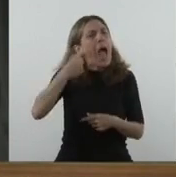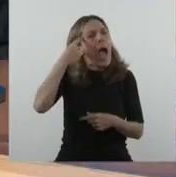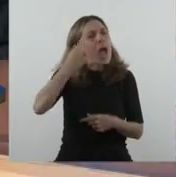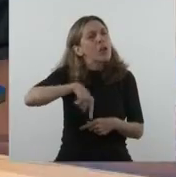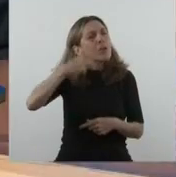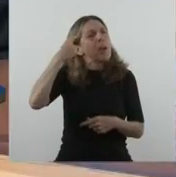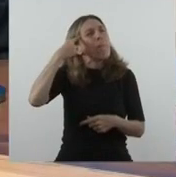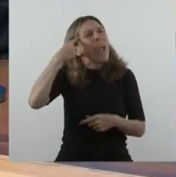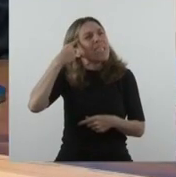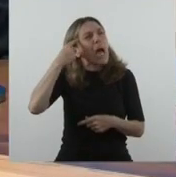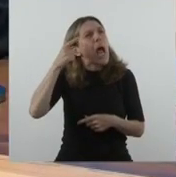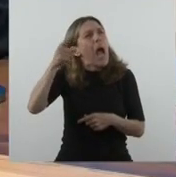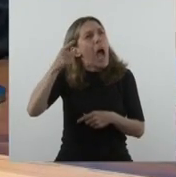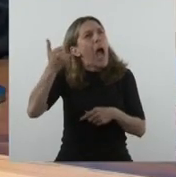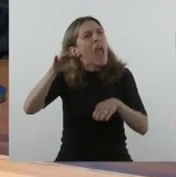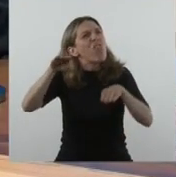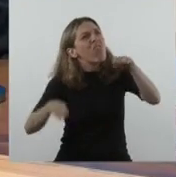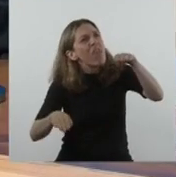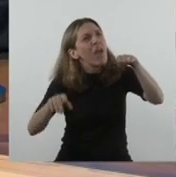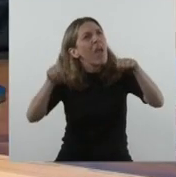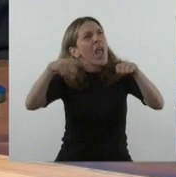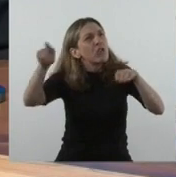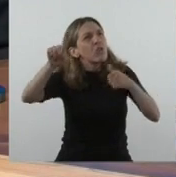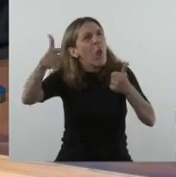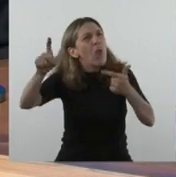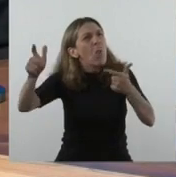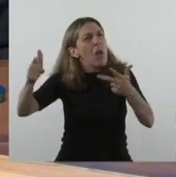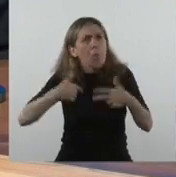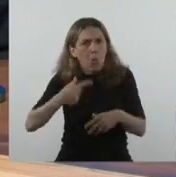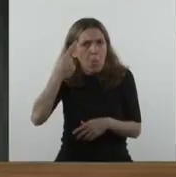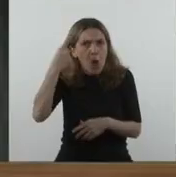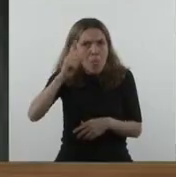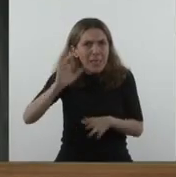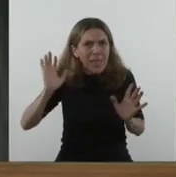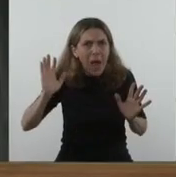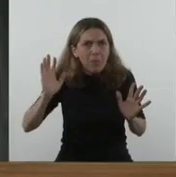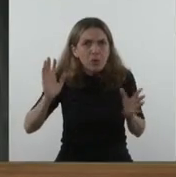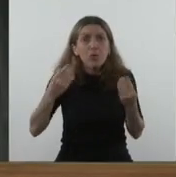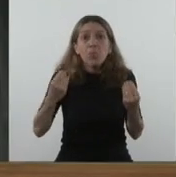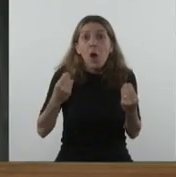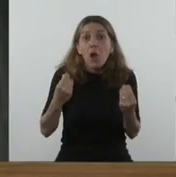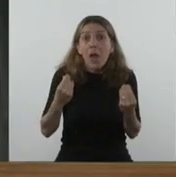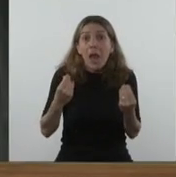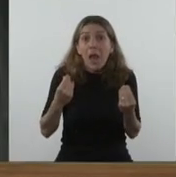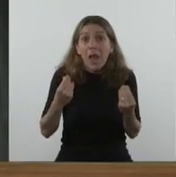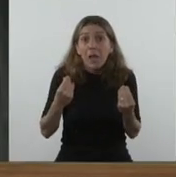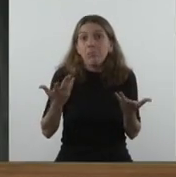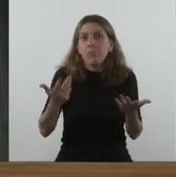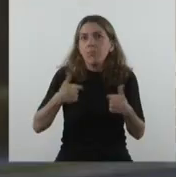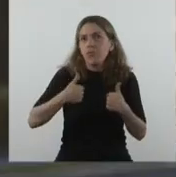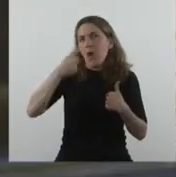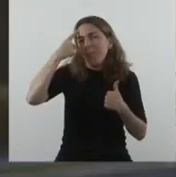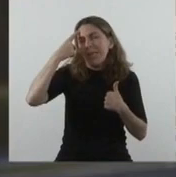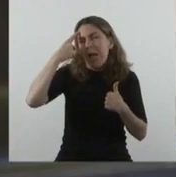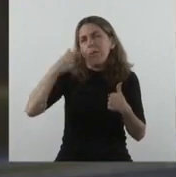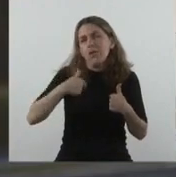a pensar en esas desigualdades. No nos ponemos a pensar. Porque hay una mirada que a mi juicio, y lo